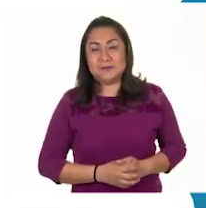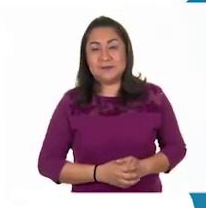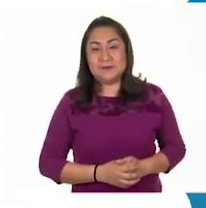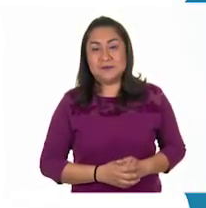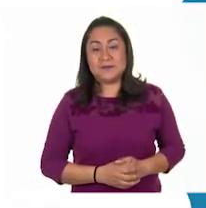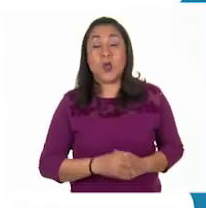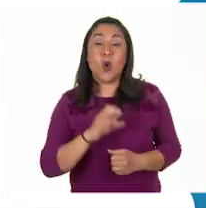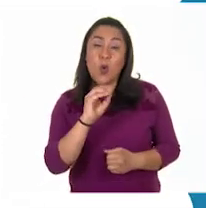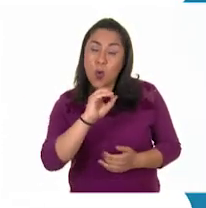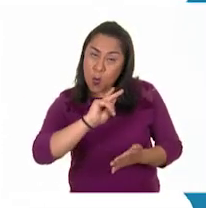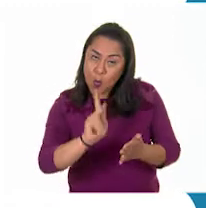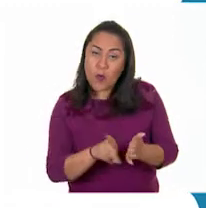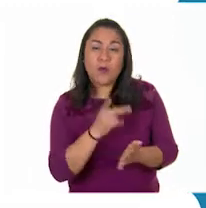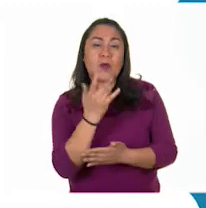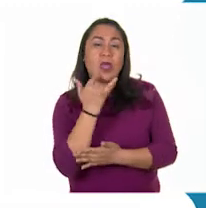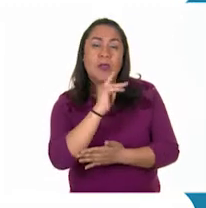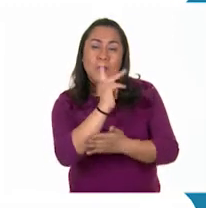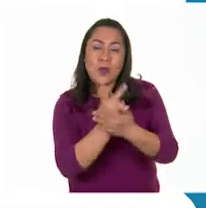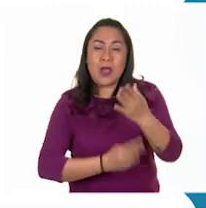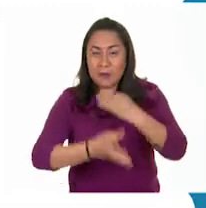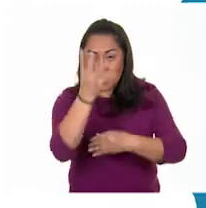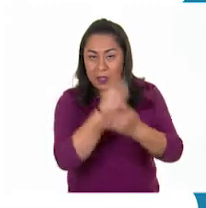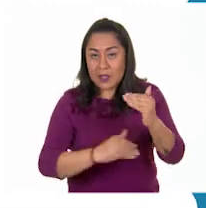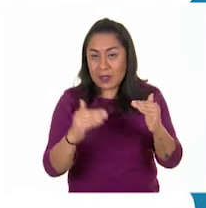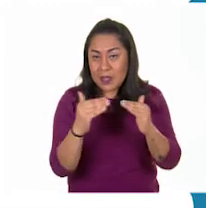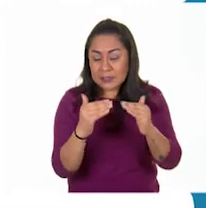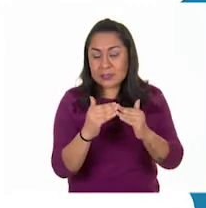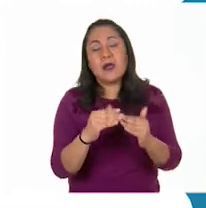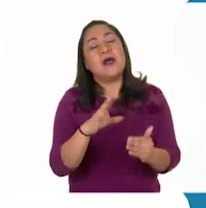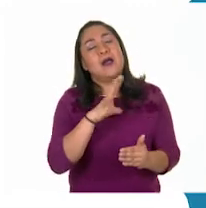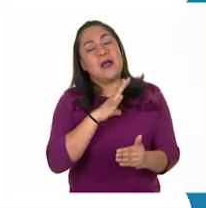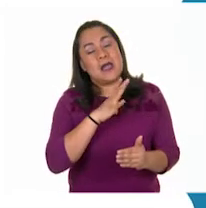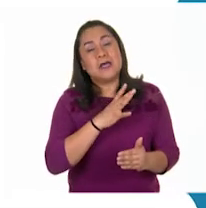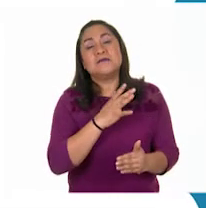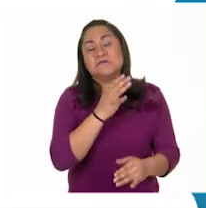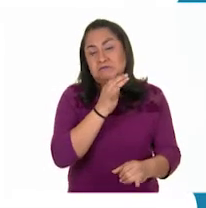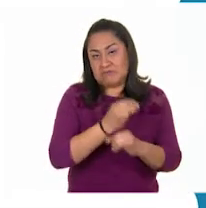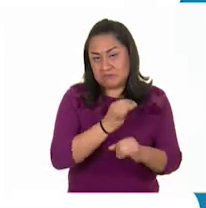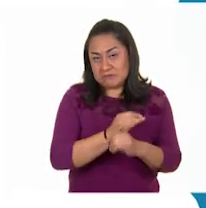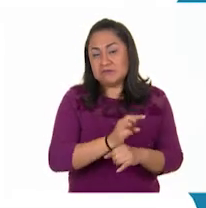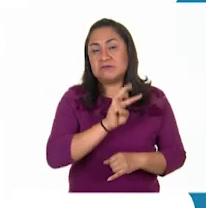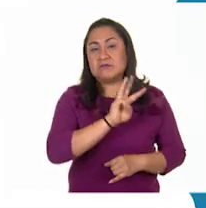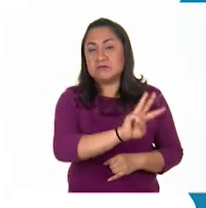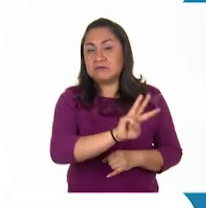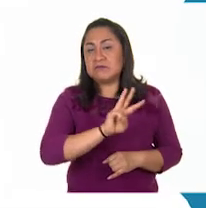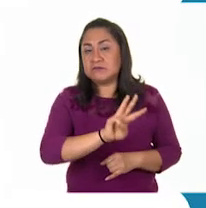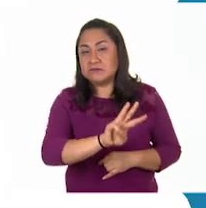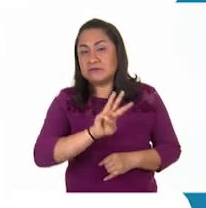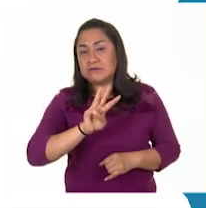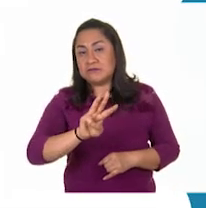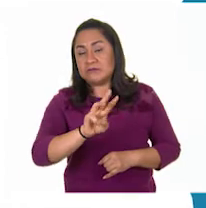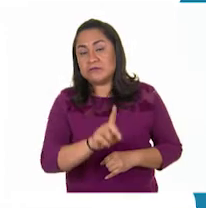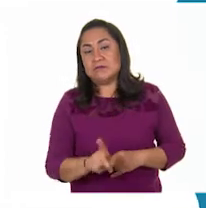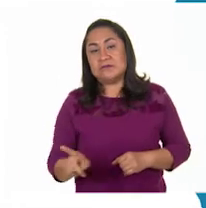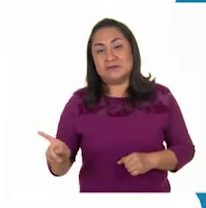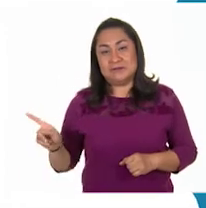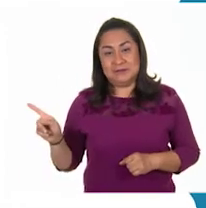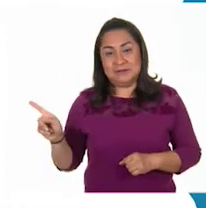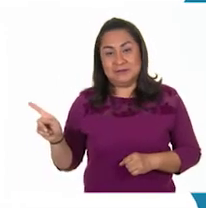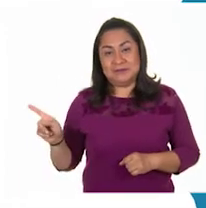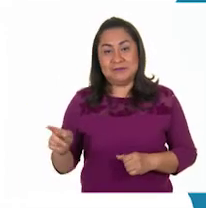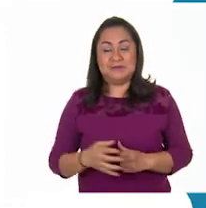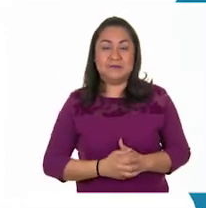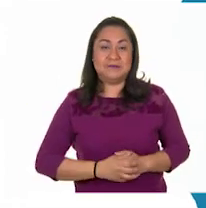Si quieres volver a ver los programas de Aprende en Casa, los puedes encontrar en la siguiente liga. Aprende en Casa.